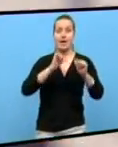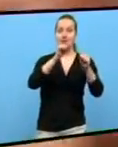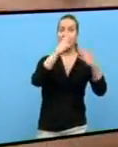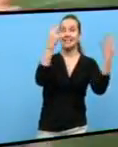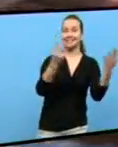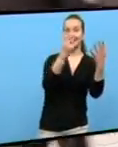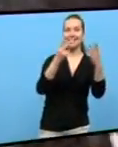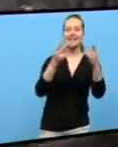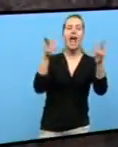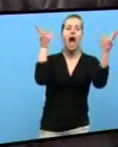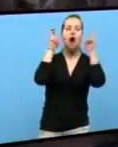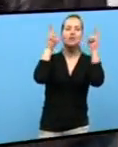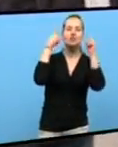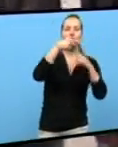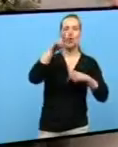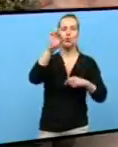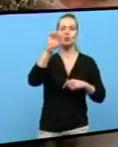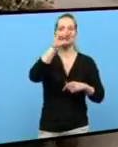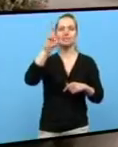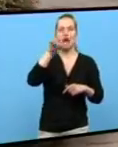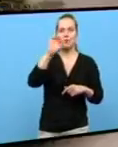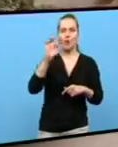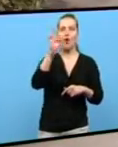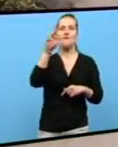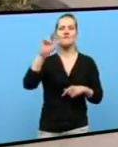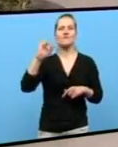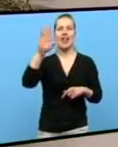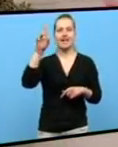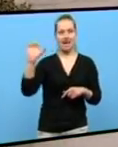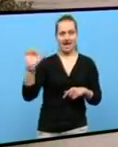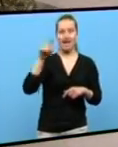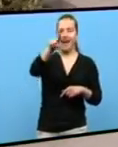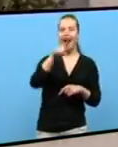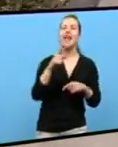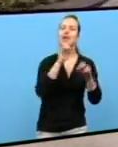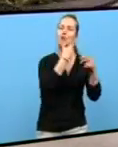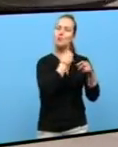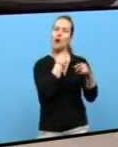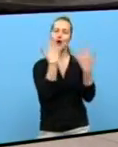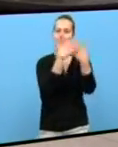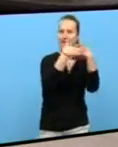7 en o Auditorio Gustavo Freire, cunha gran gala na que se presentará un espectáculo que combina humor e macha